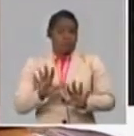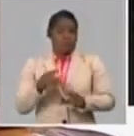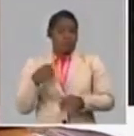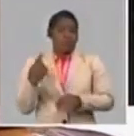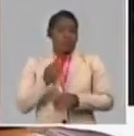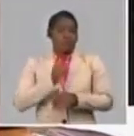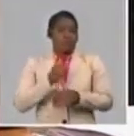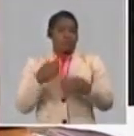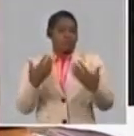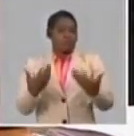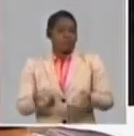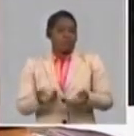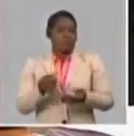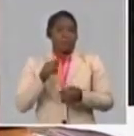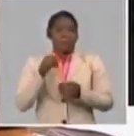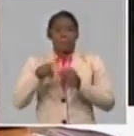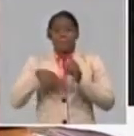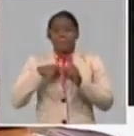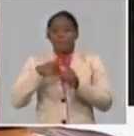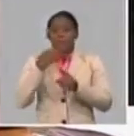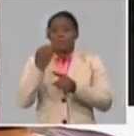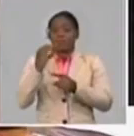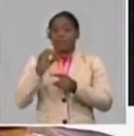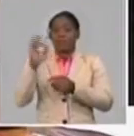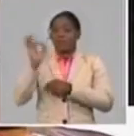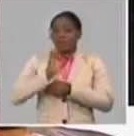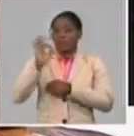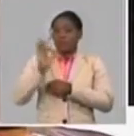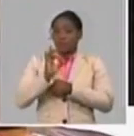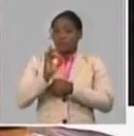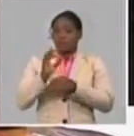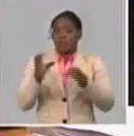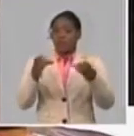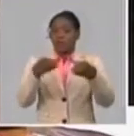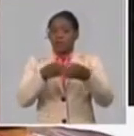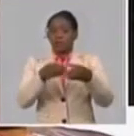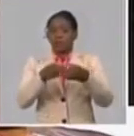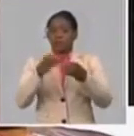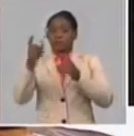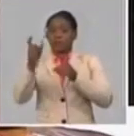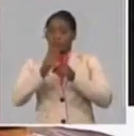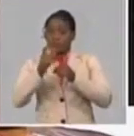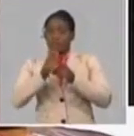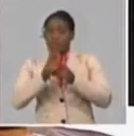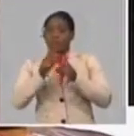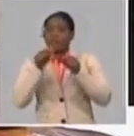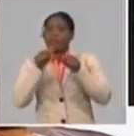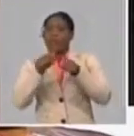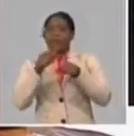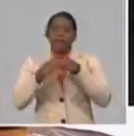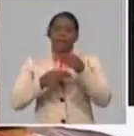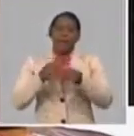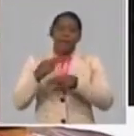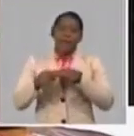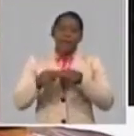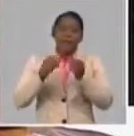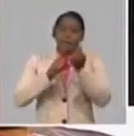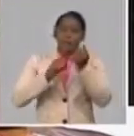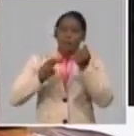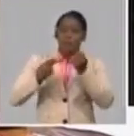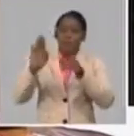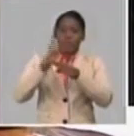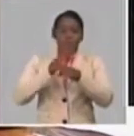el hecho de que más del 70% del ejército de cuadros del movimiento sindical que actúan en los niveles de provincia y